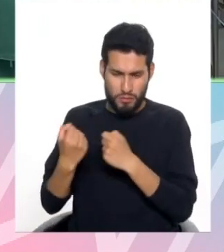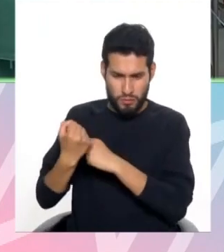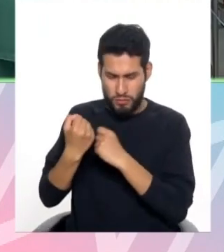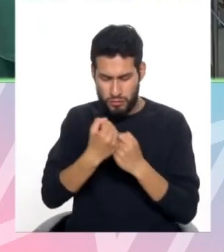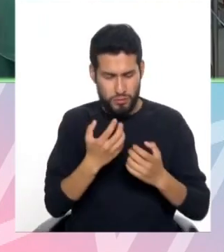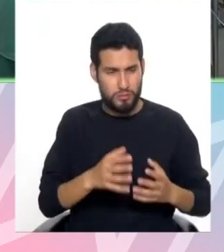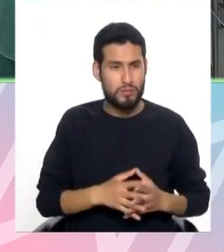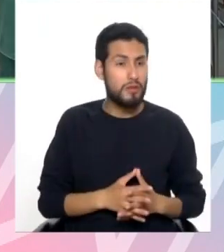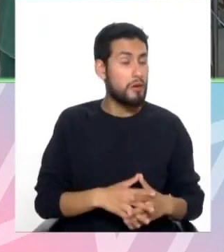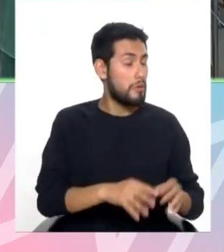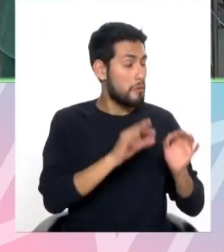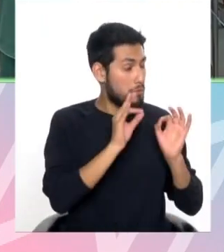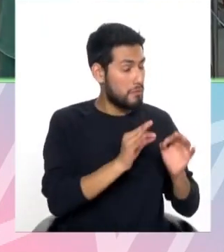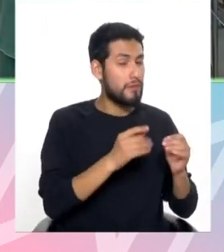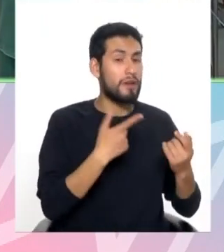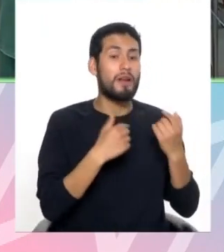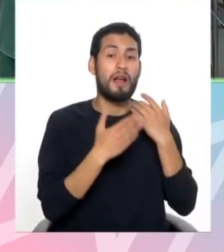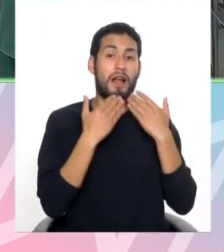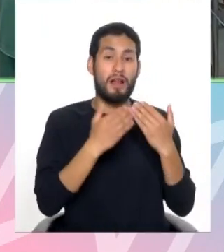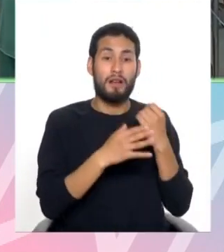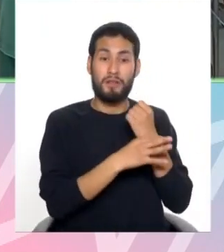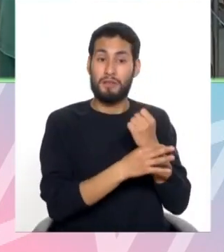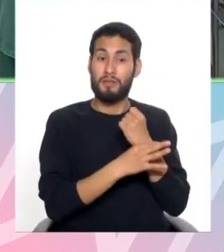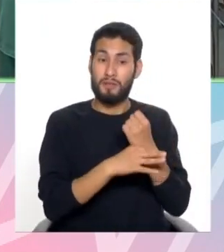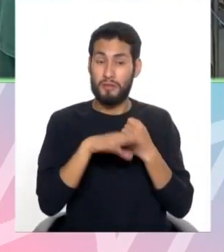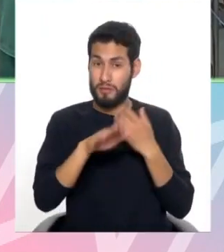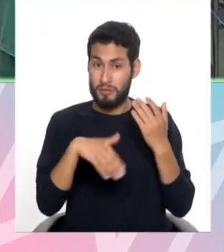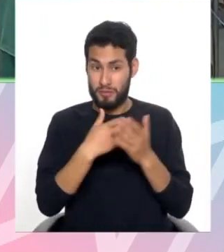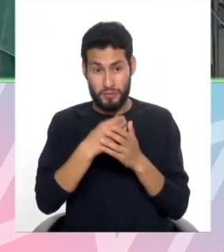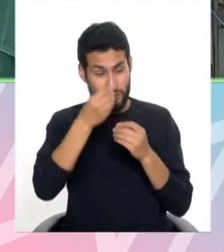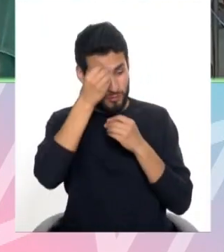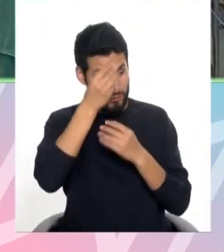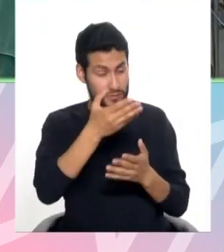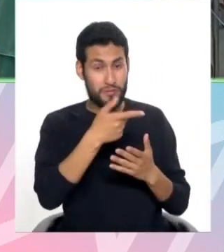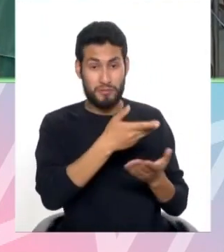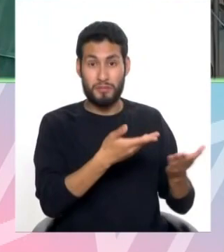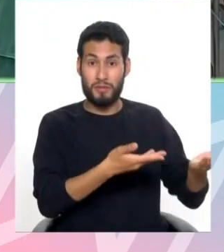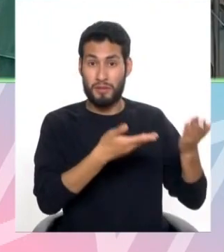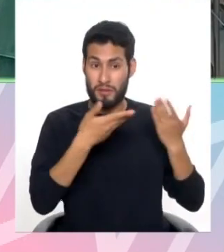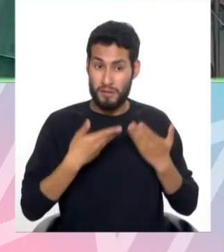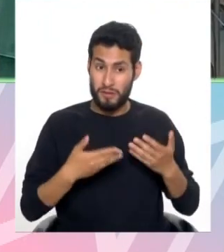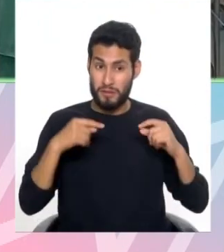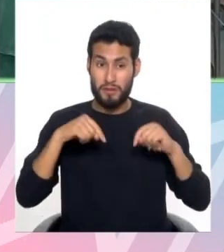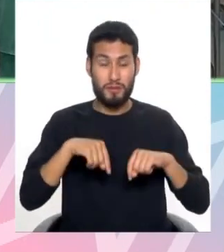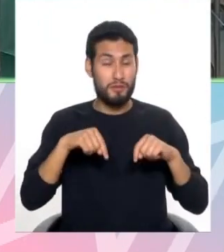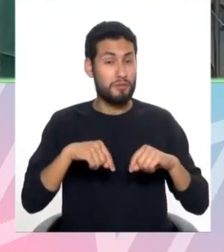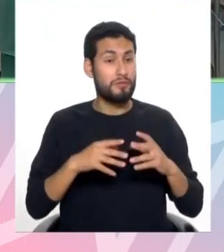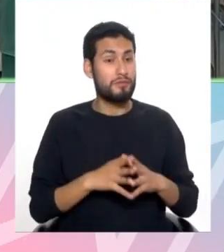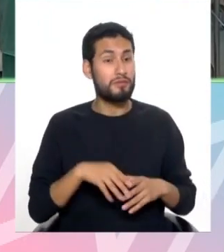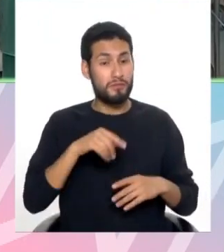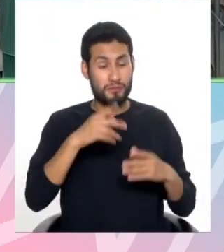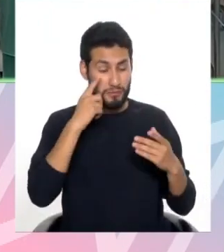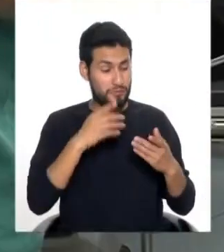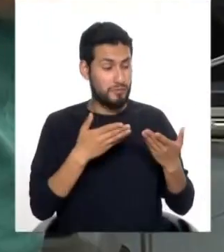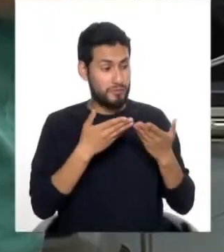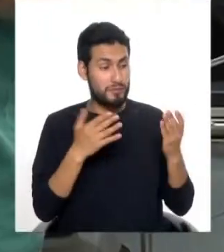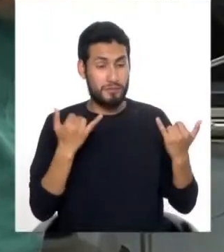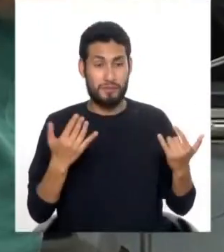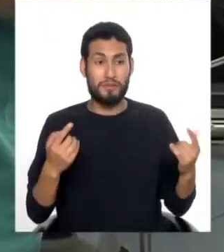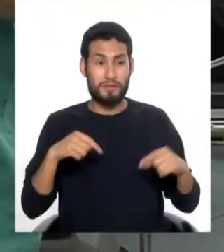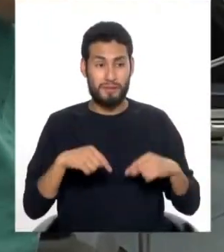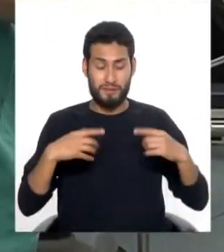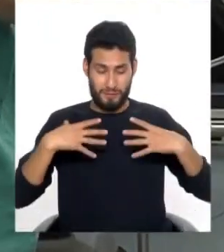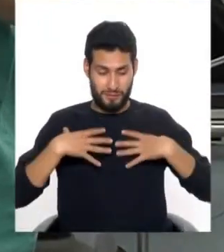la cirugía. Bien. Doctor, muchísimas gracias, entonces, por toda esta información que nos ha brindado el día de hoy, nos ha abierto las puertas, por eso estamos